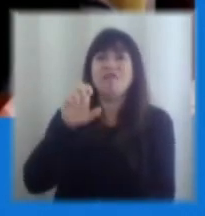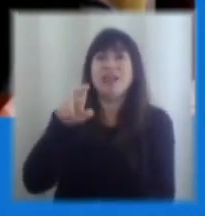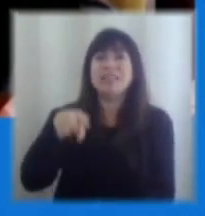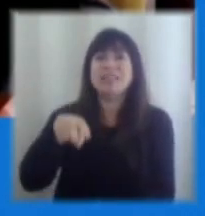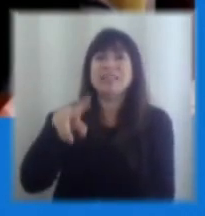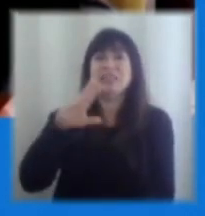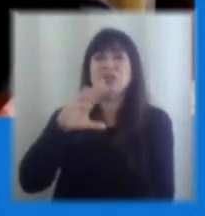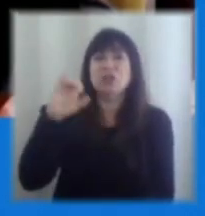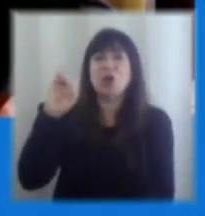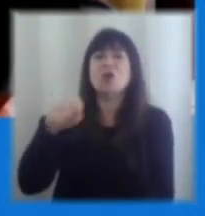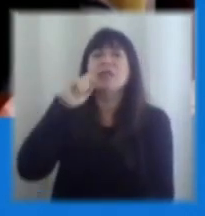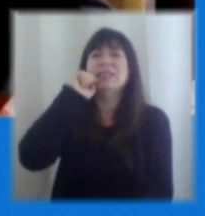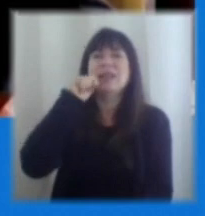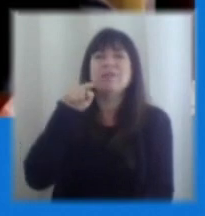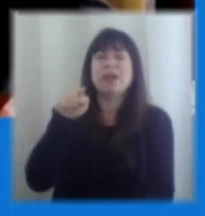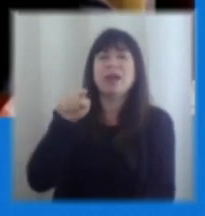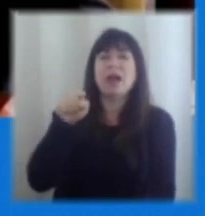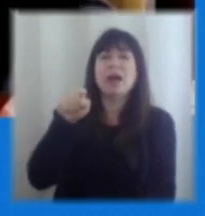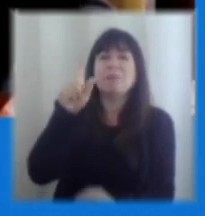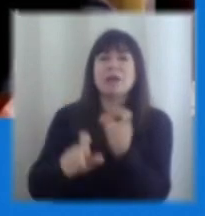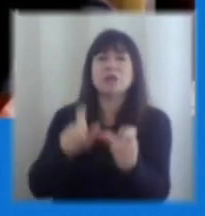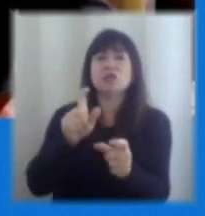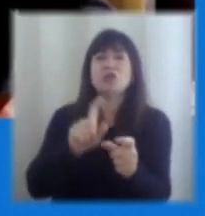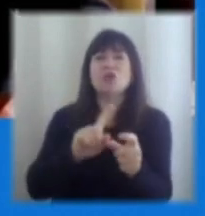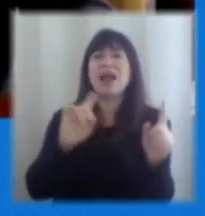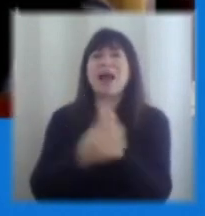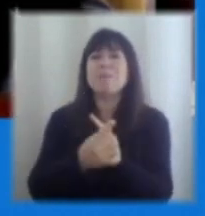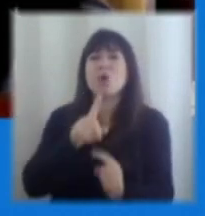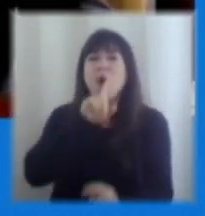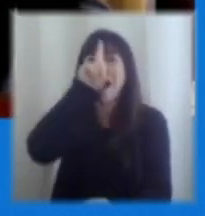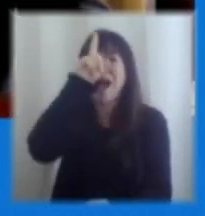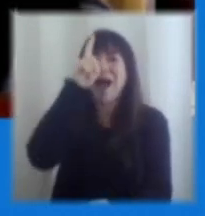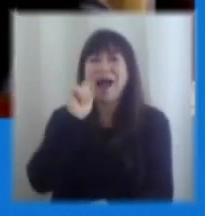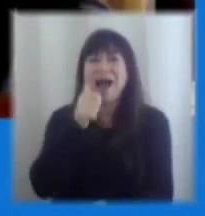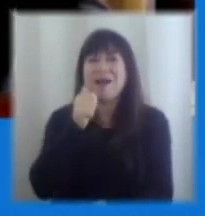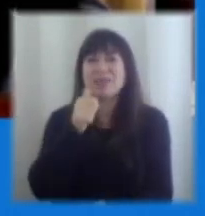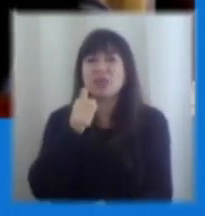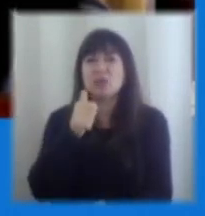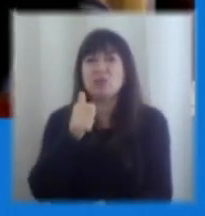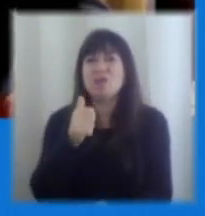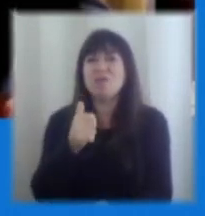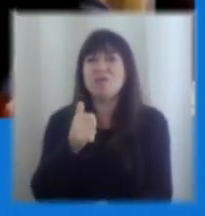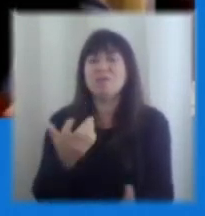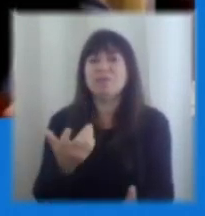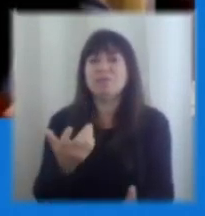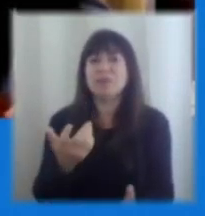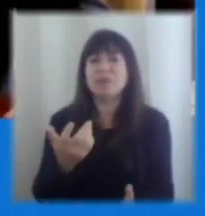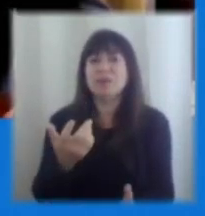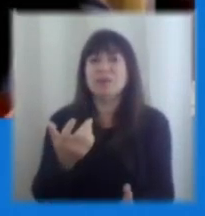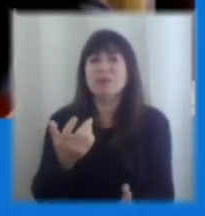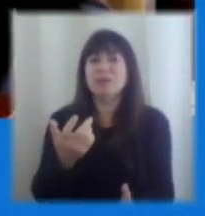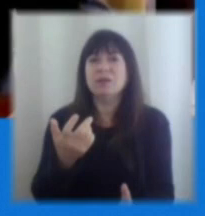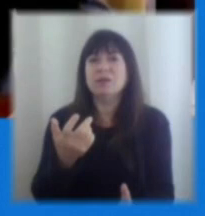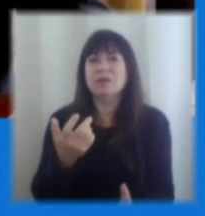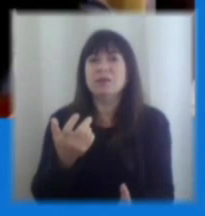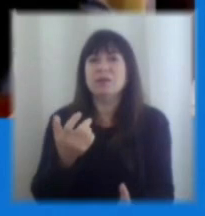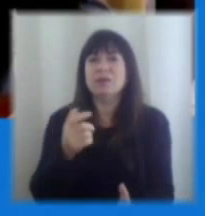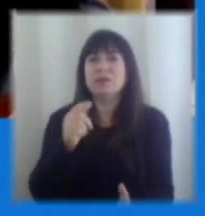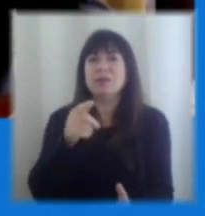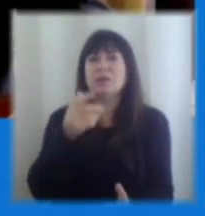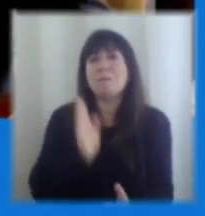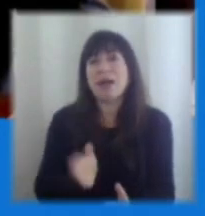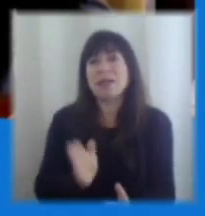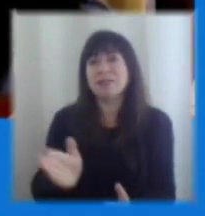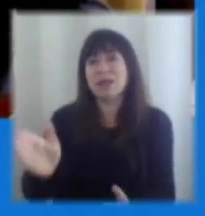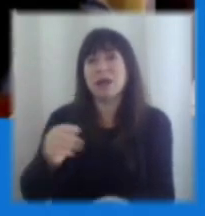es que las personas están cambiando de hábitos inicialmente de forma forzada pero la apuesta es que esos hábitos se mantengan en el tiempo